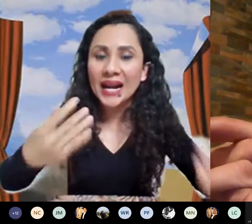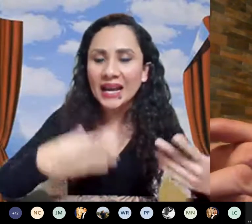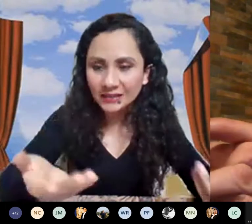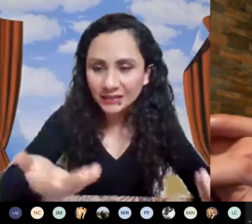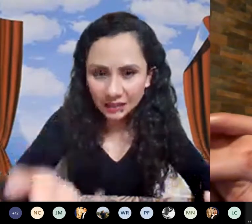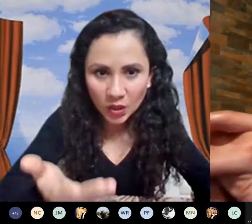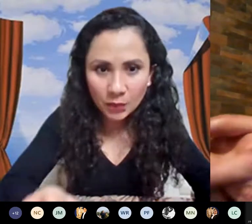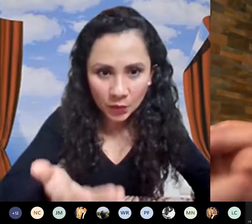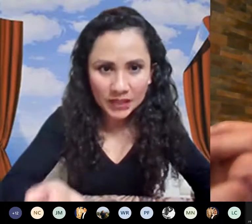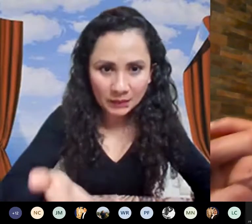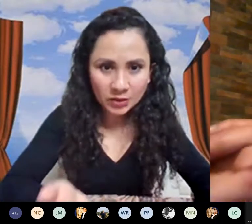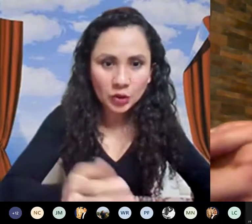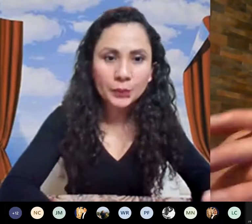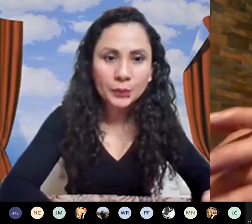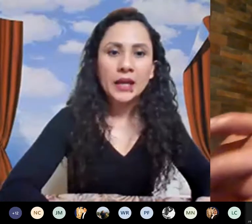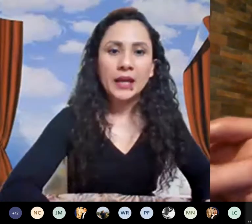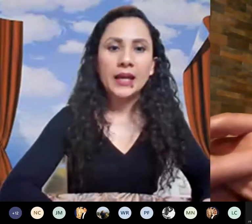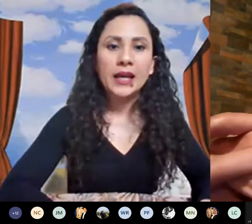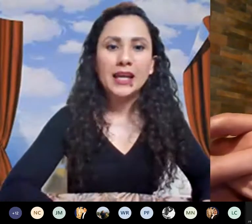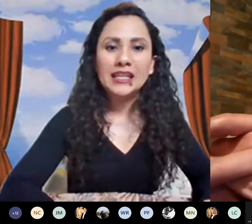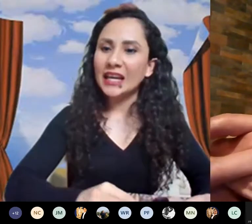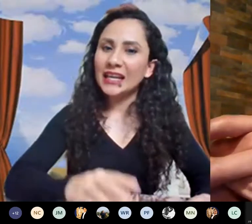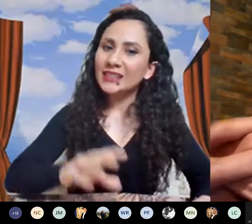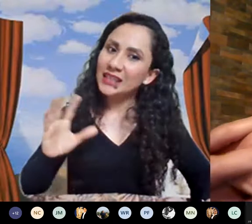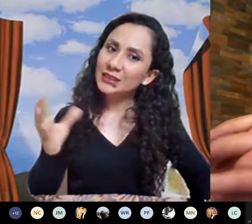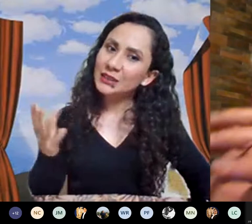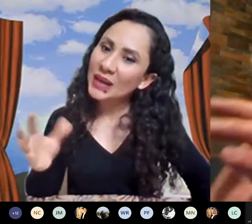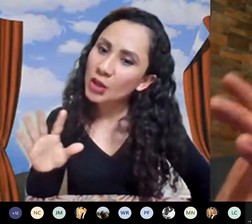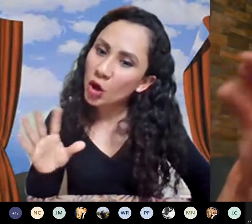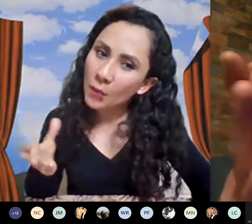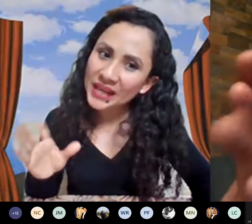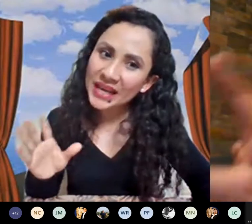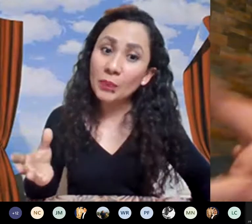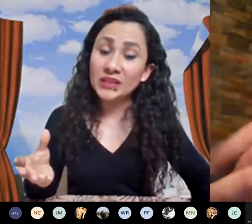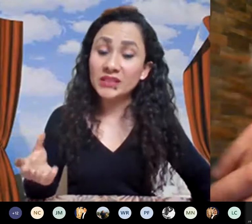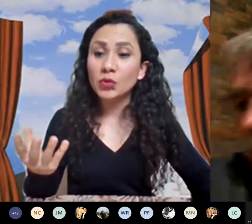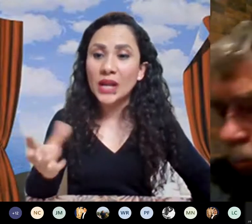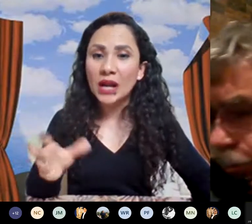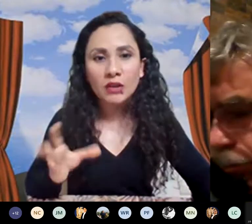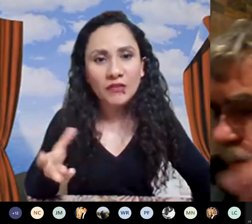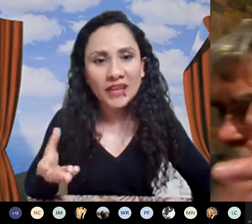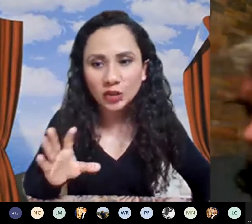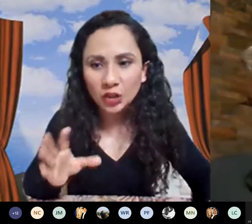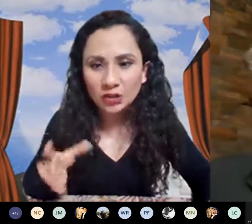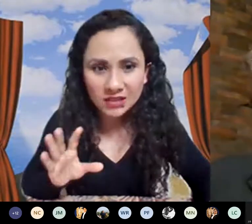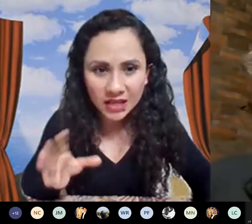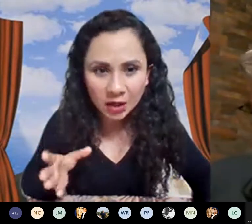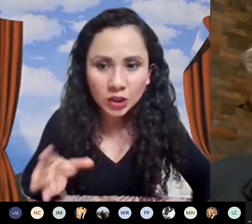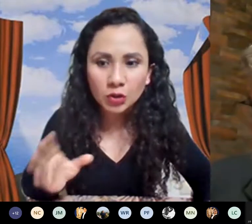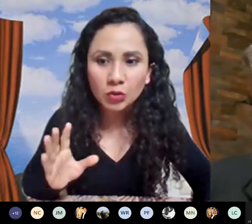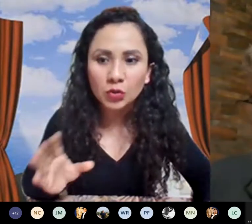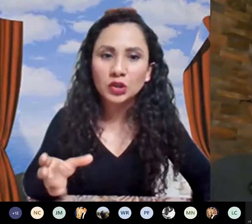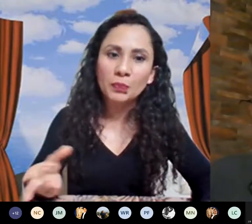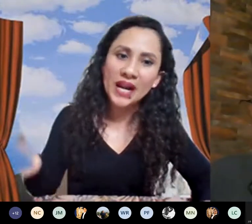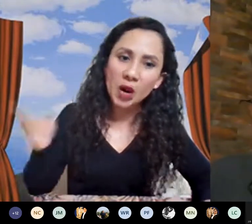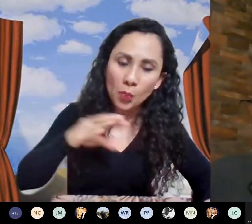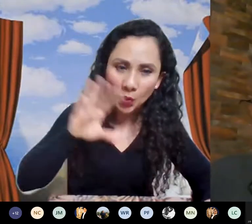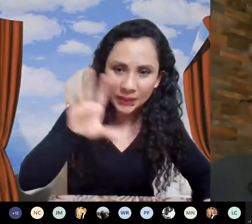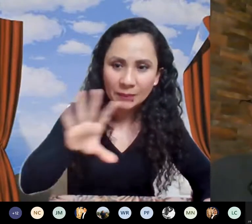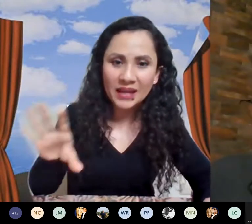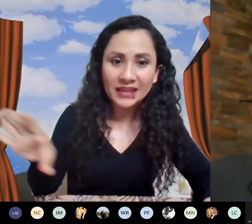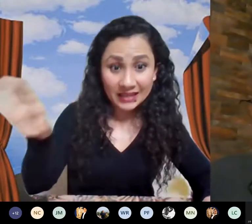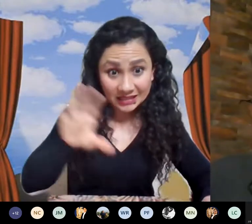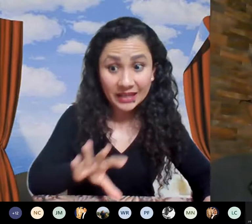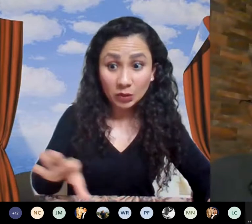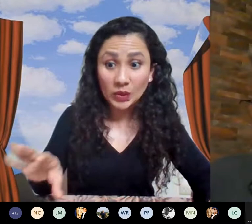para este tipo de problemas es medio complicado pensar en una codificación de ceros y unos para